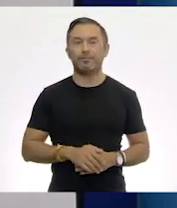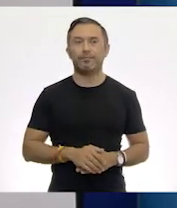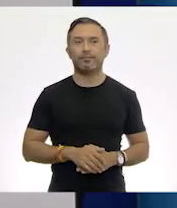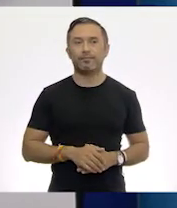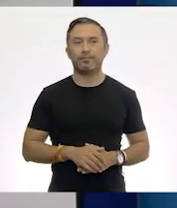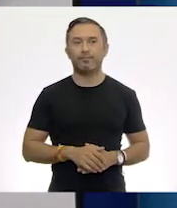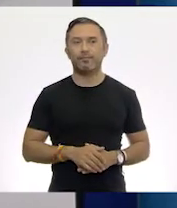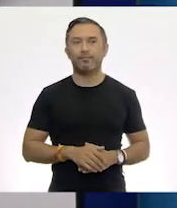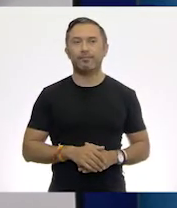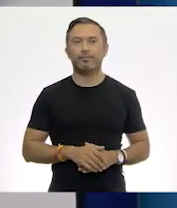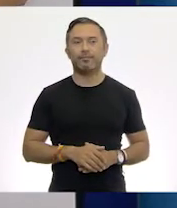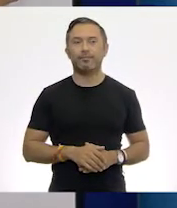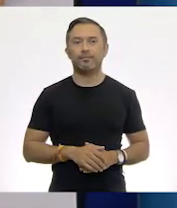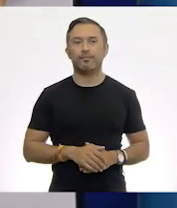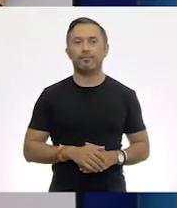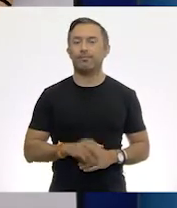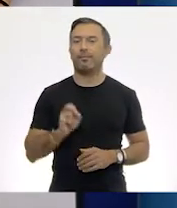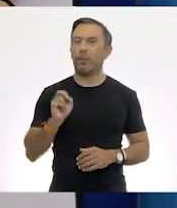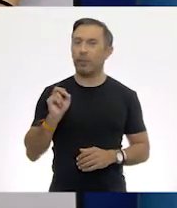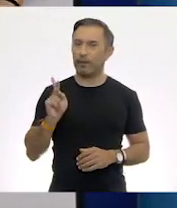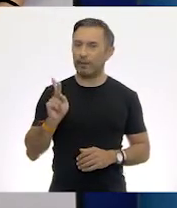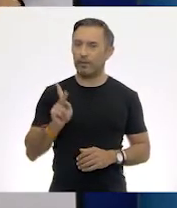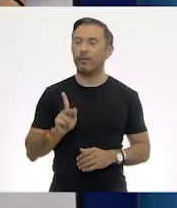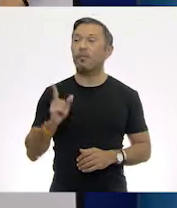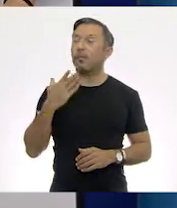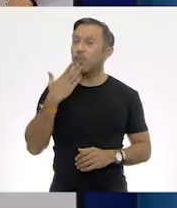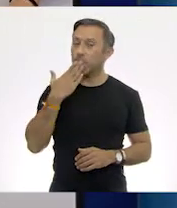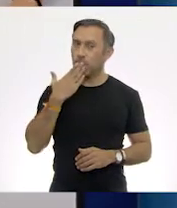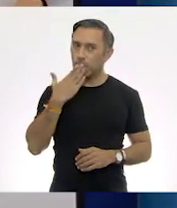Ok. Muy bien.